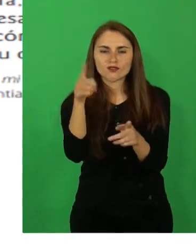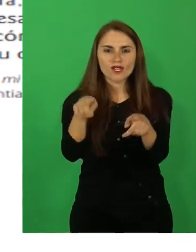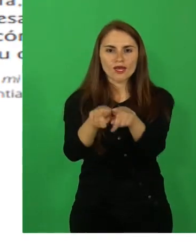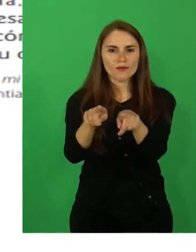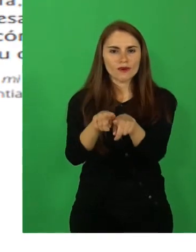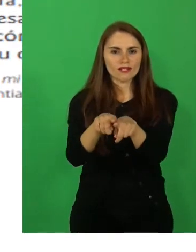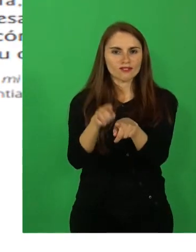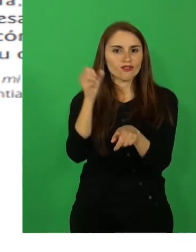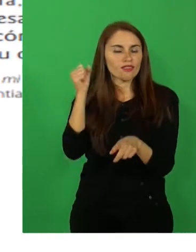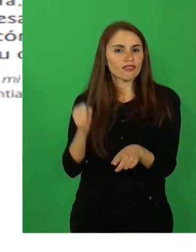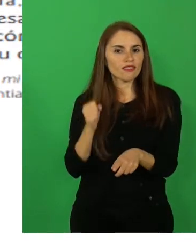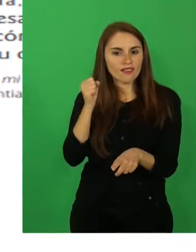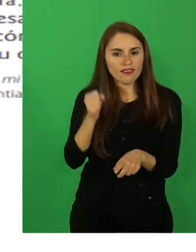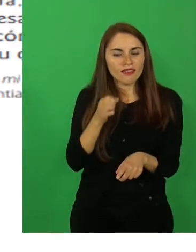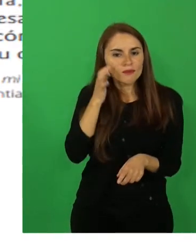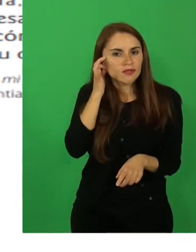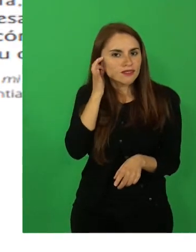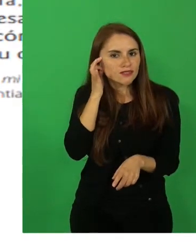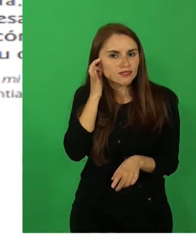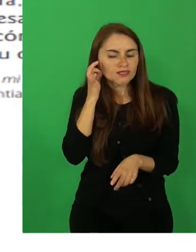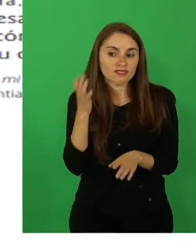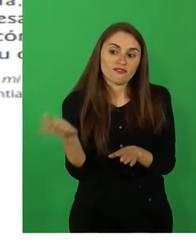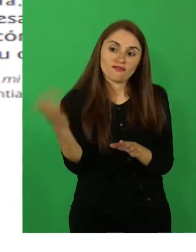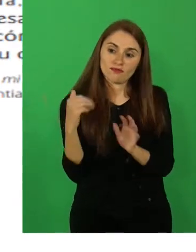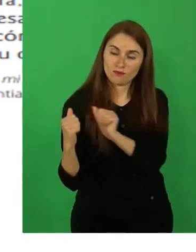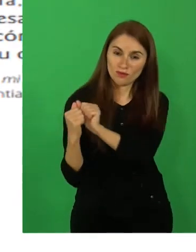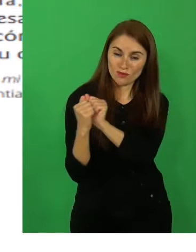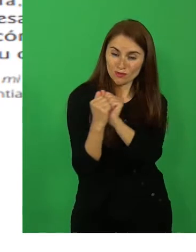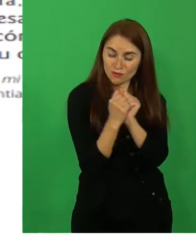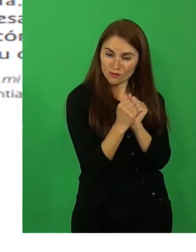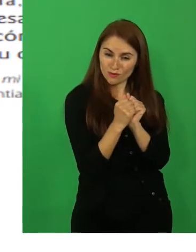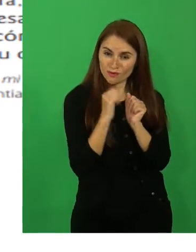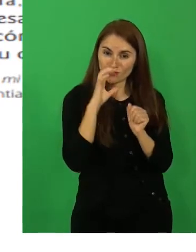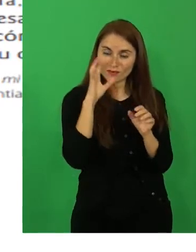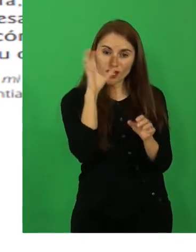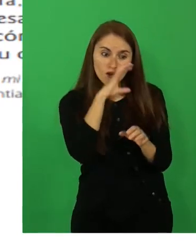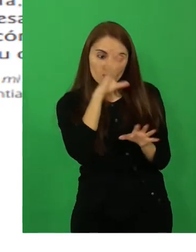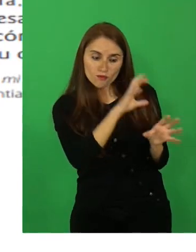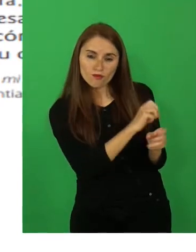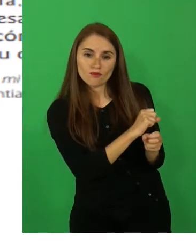y lo llevó al lugar para que la rescatara.